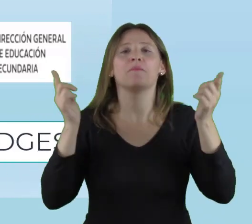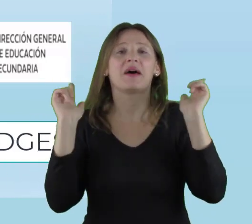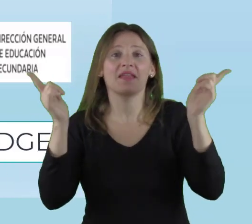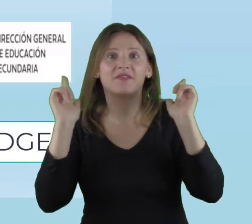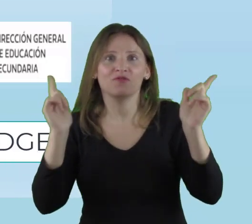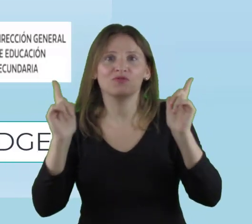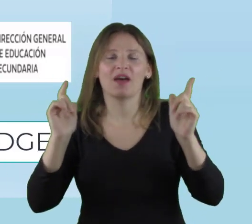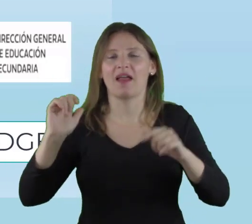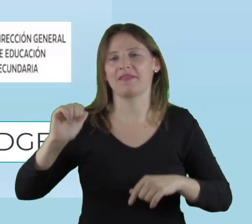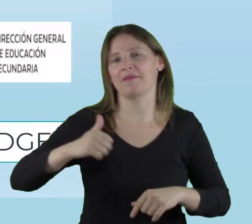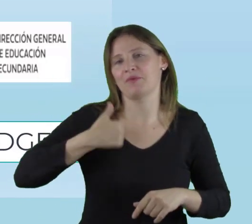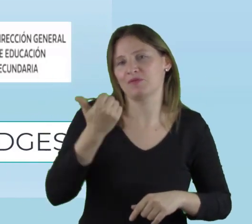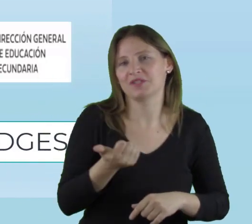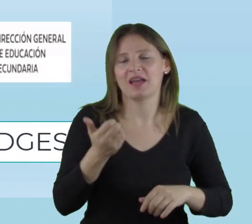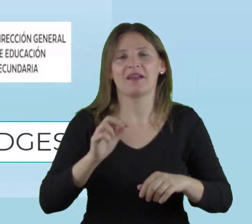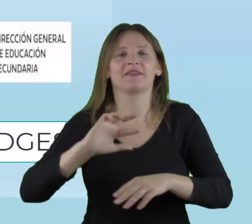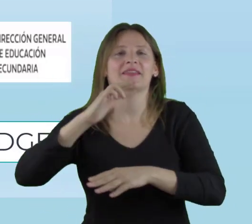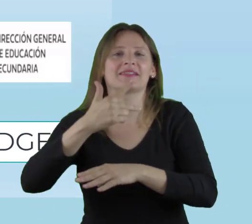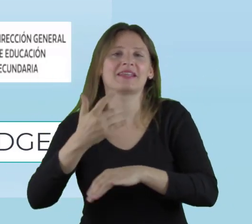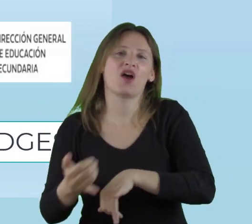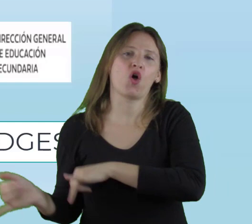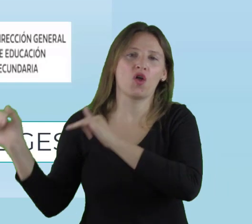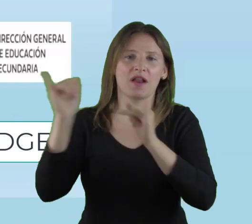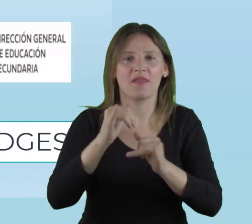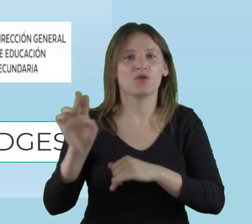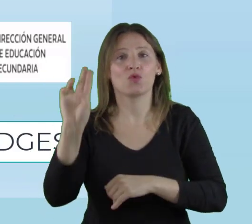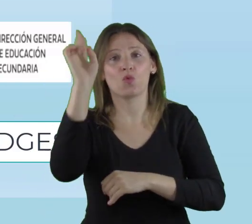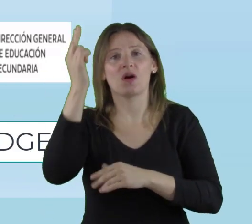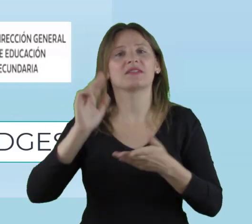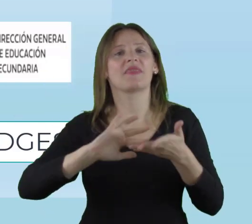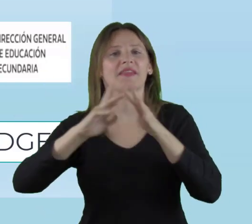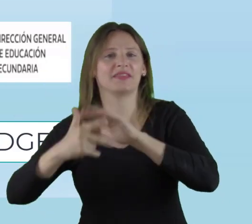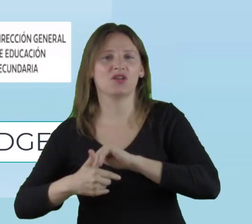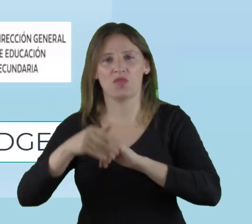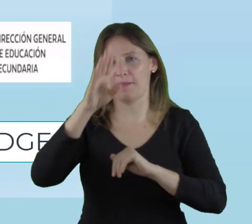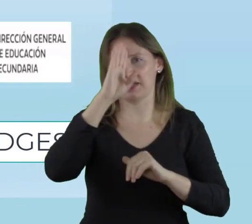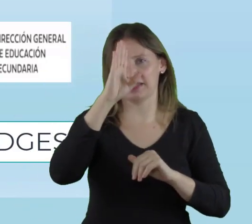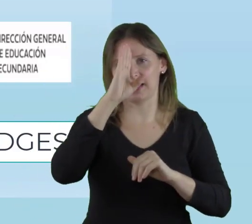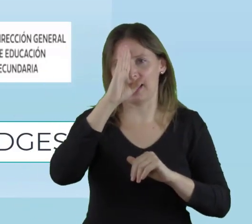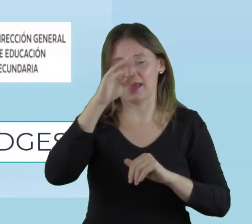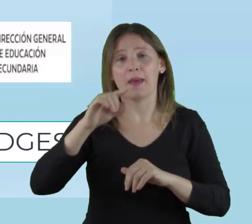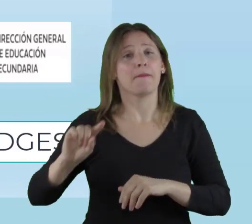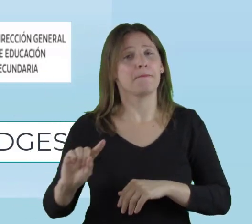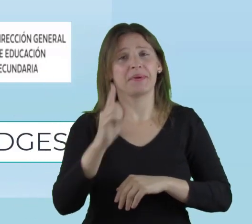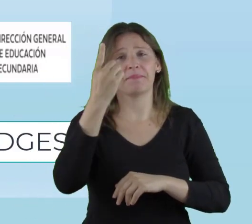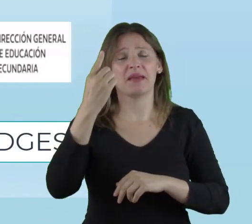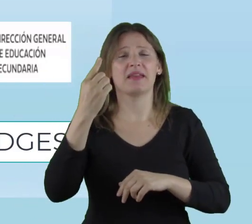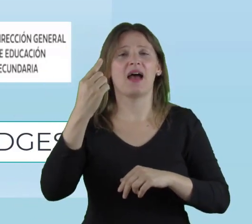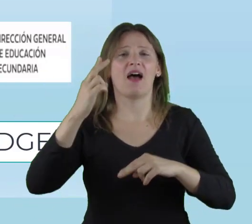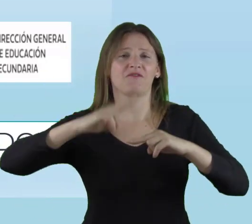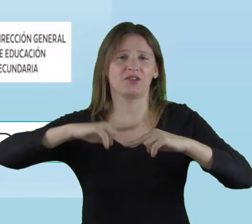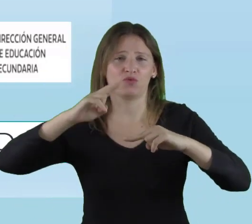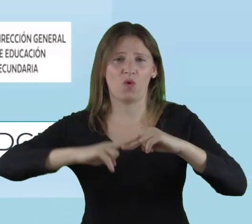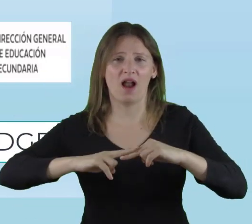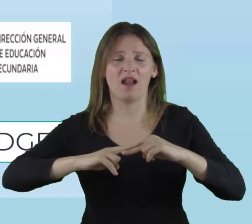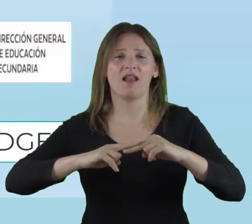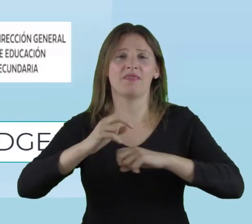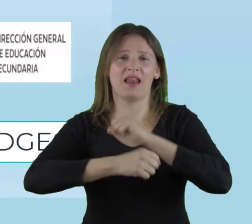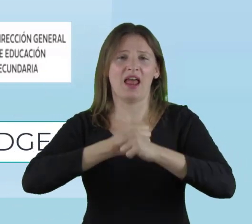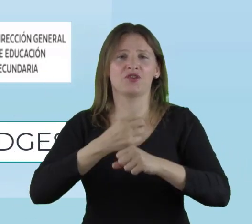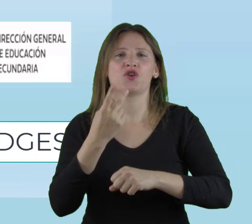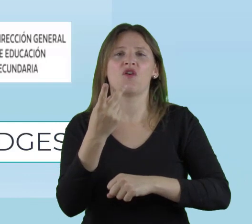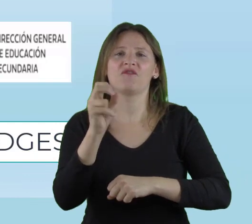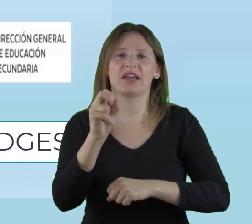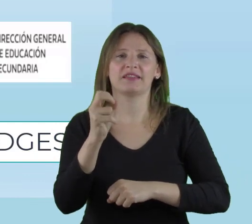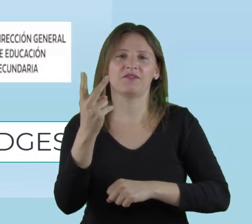disfrutar e enriquecerse de las terceras jornadas uruguayas de estilos de aprendizaje, Primera Virtual 2021.